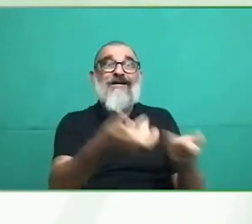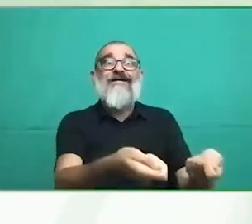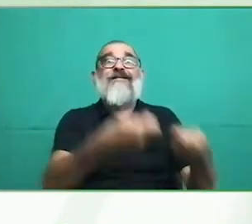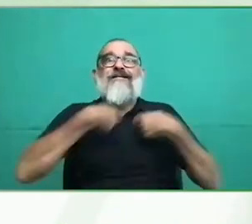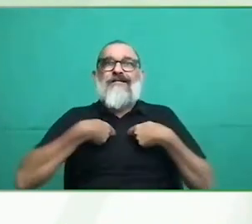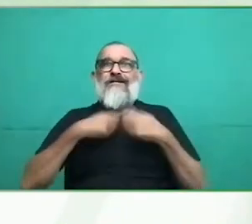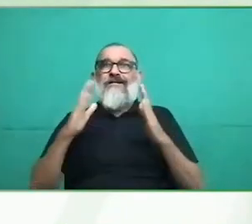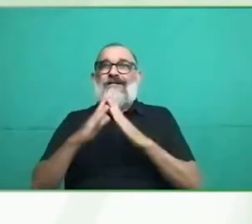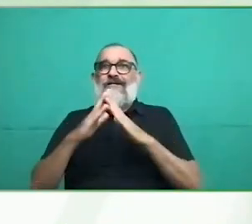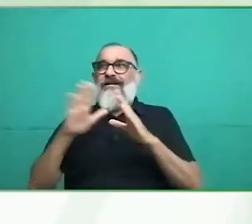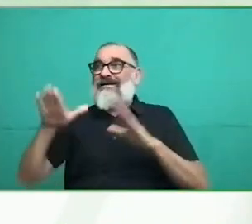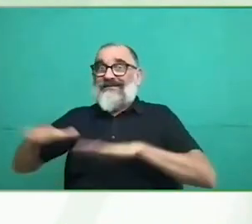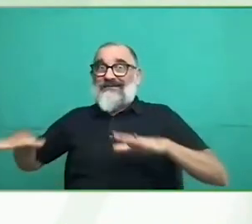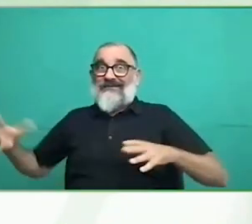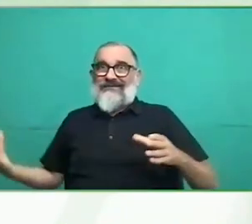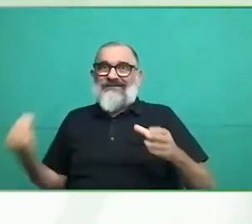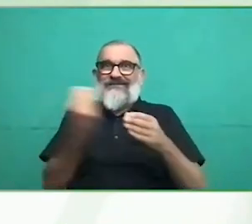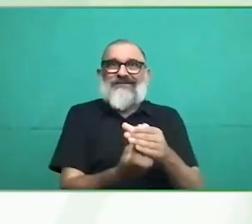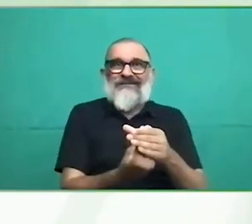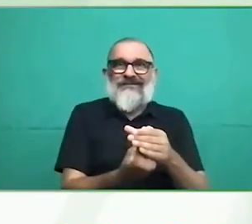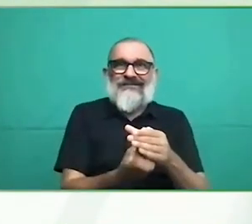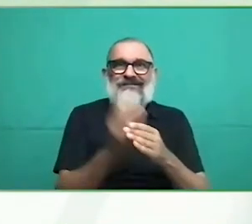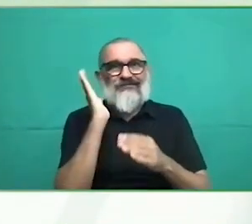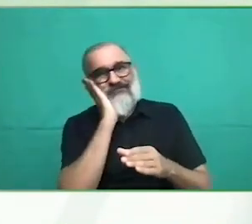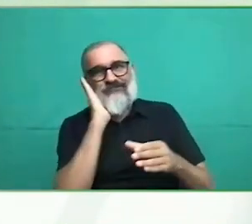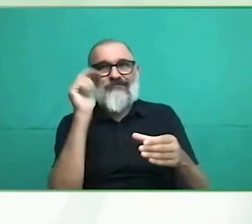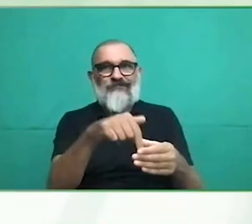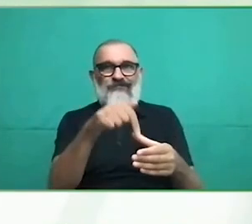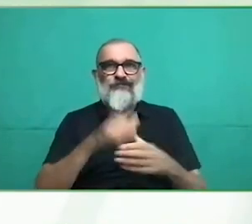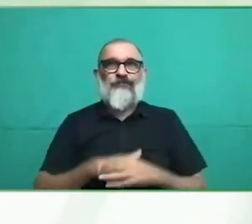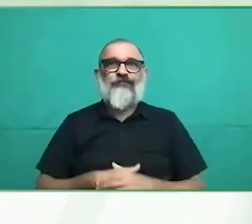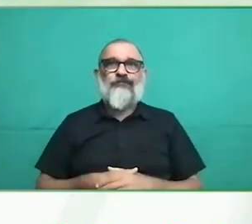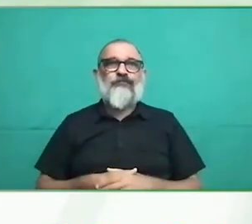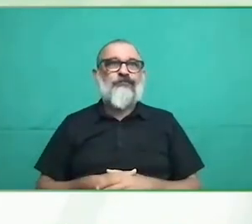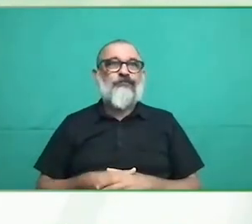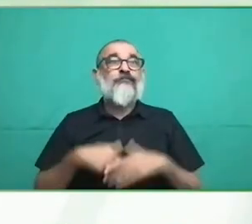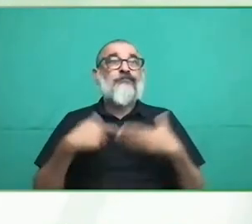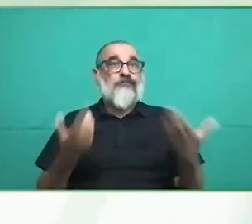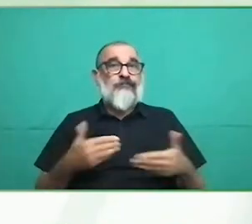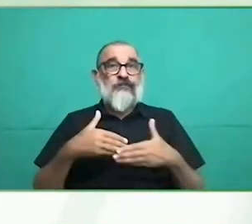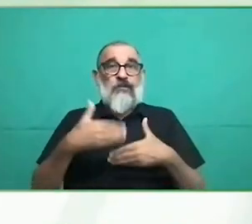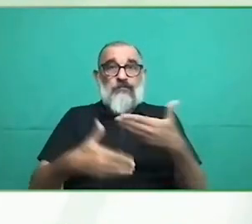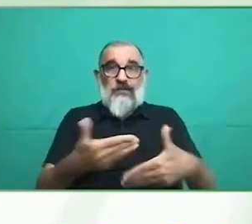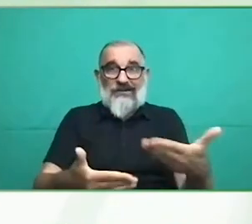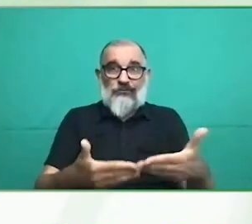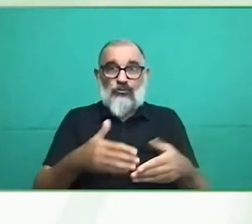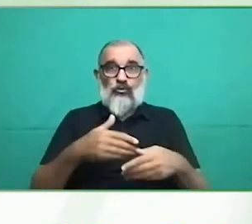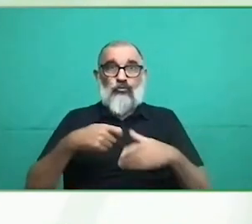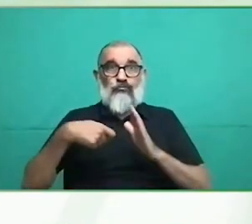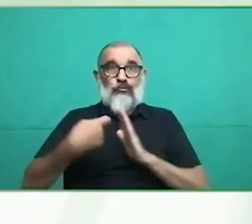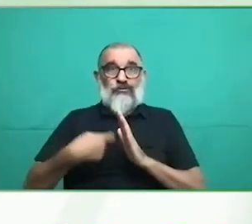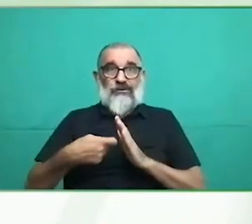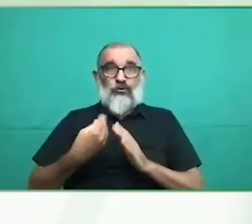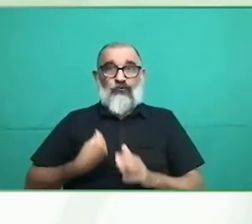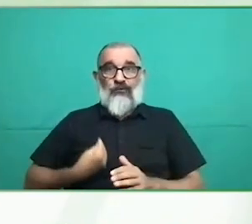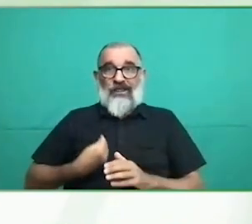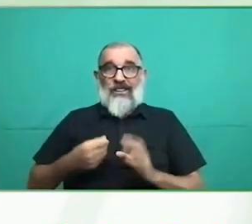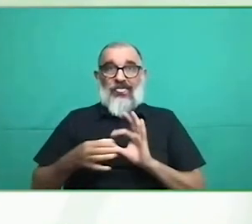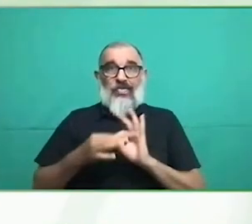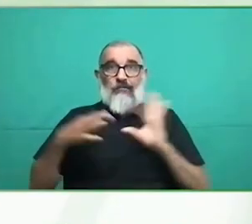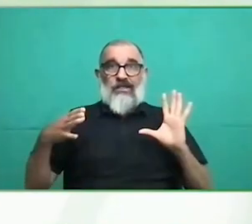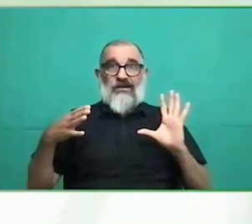les brindamos nosotros las habilidades ocupacionales para que ellos puedan insertarse laboralmente.